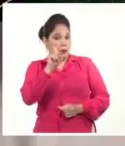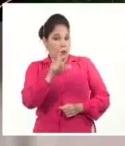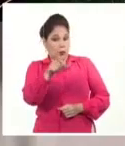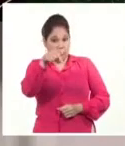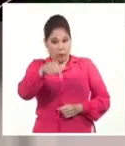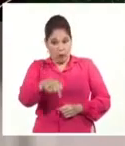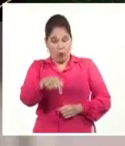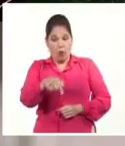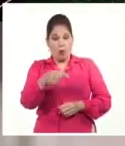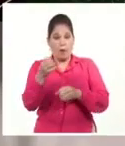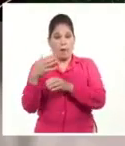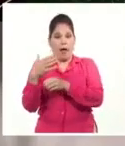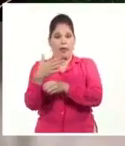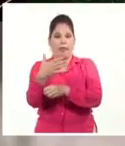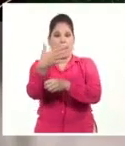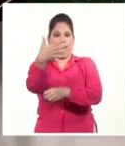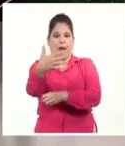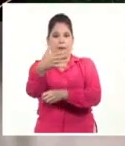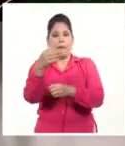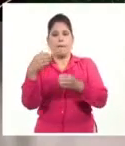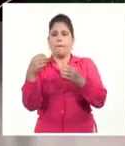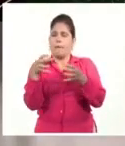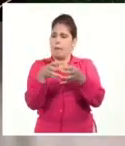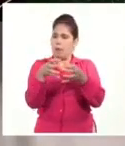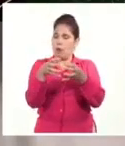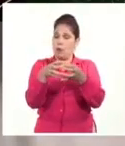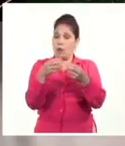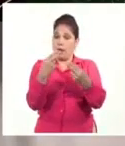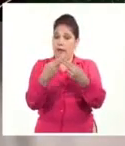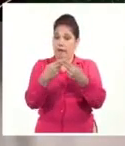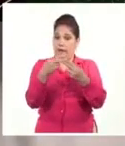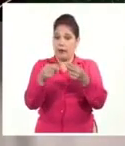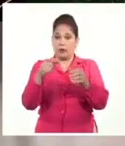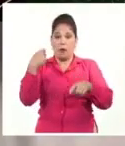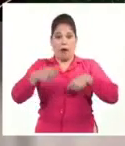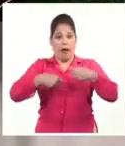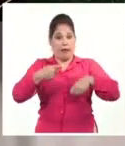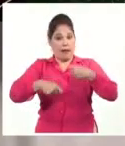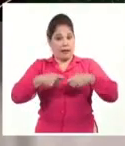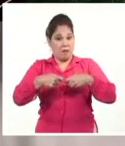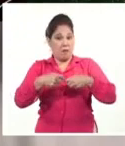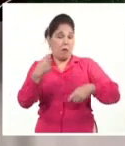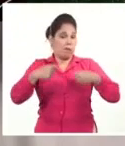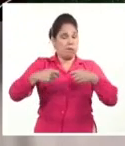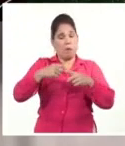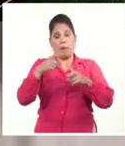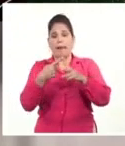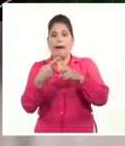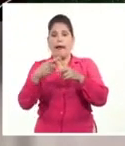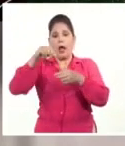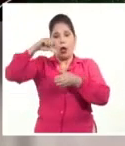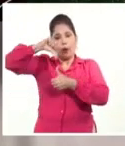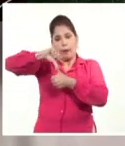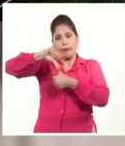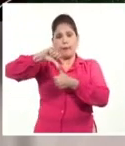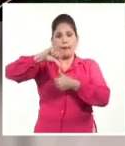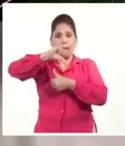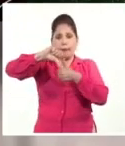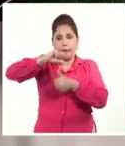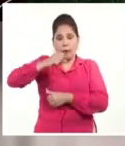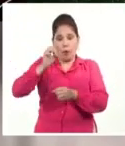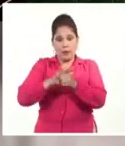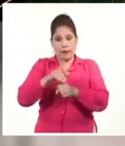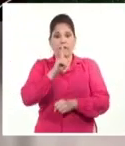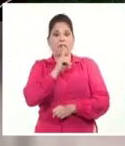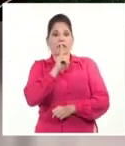hoy fue abanderada la comitiva cubana que participará en el Campeonato Senior de Atletismo para Norte, Centroamérica y el Caribe que comenzará este